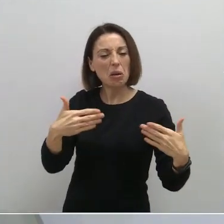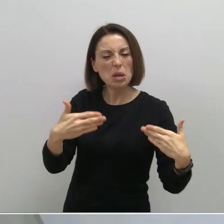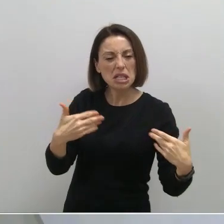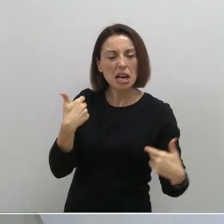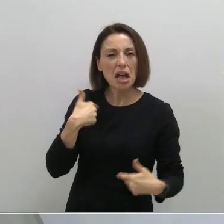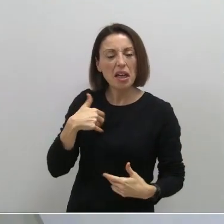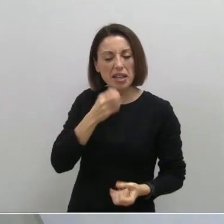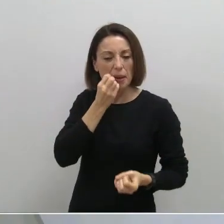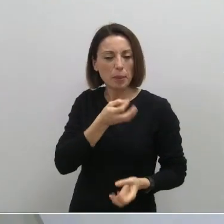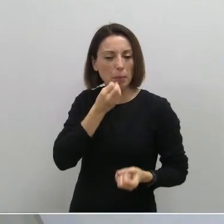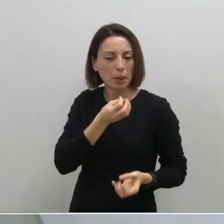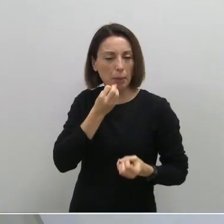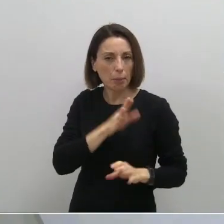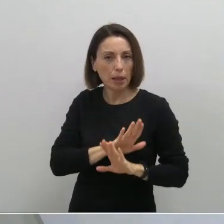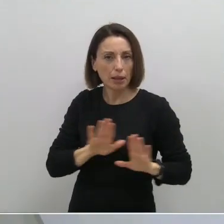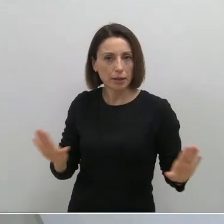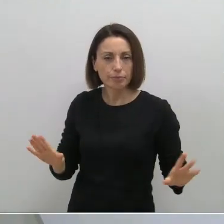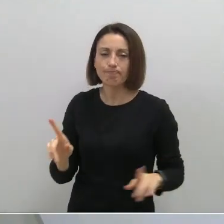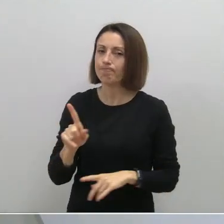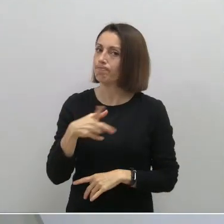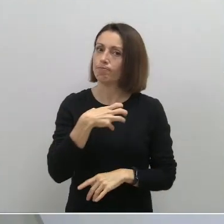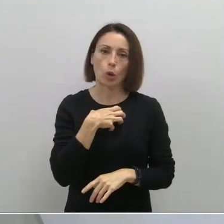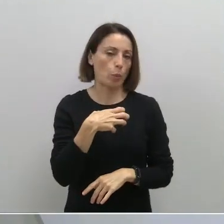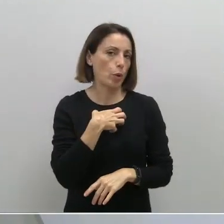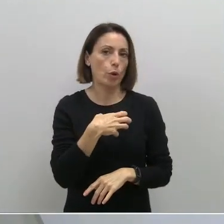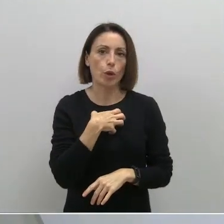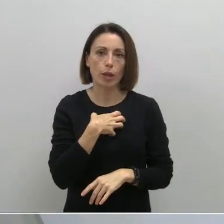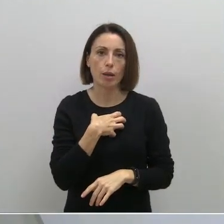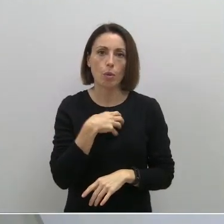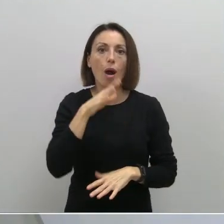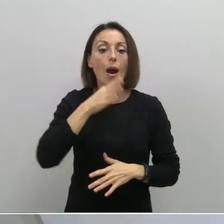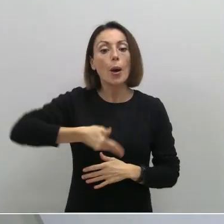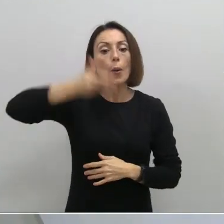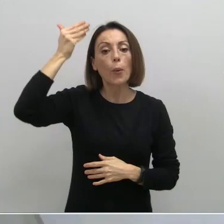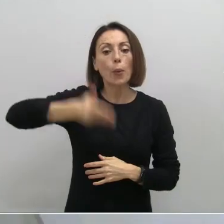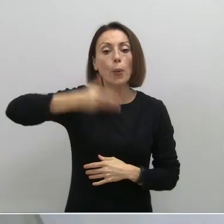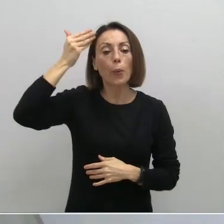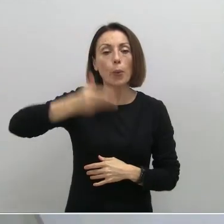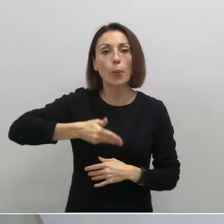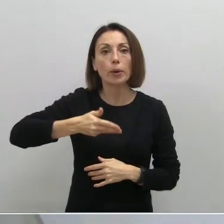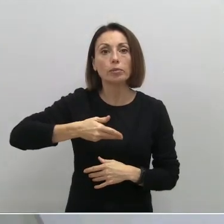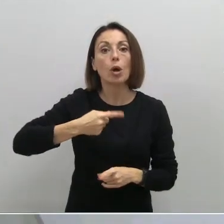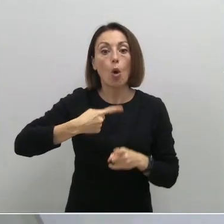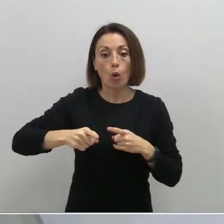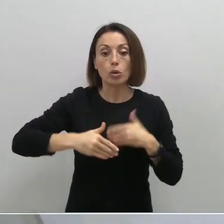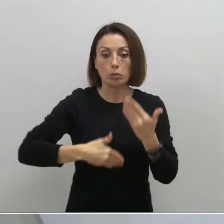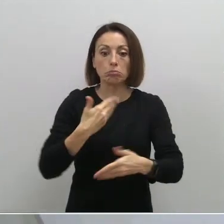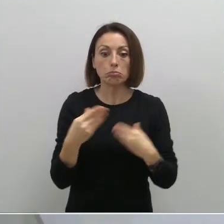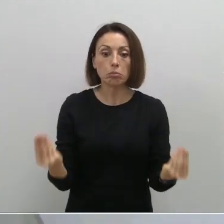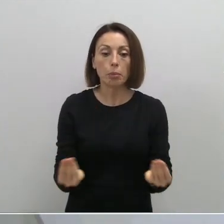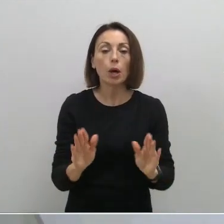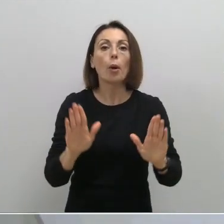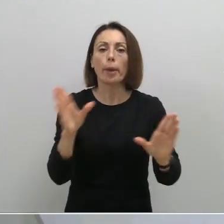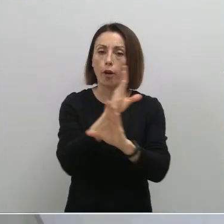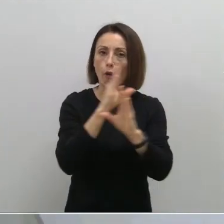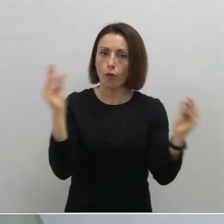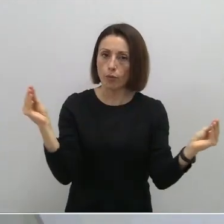las cosas están tan bien que ya nos podemos relajar. No nos podemos relajar. La clave es que efectivamente las cosas han avanzado muy bien, pero no nos